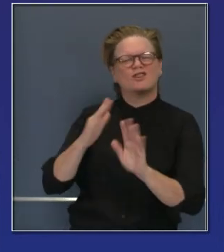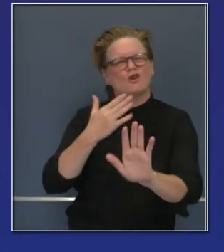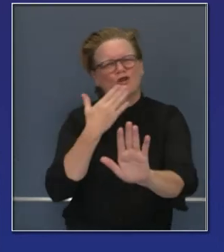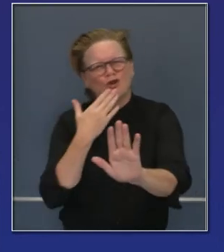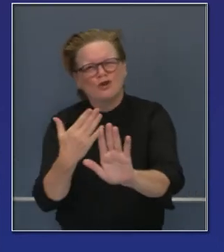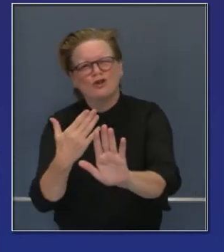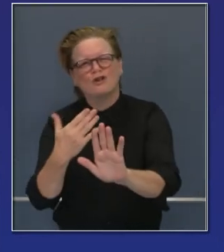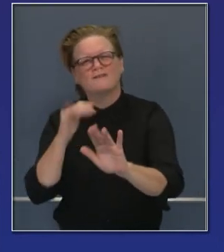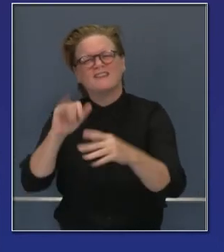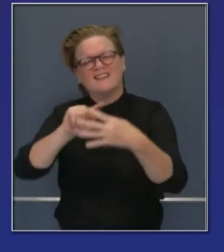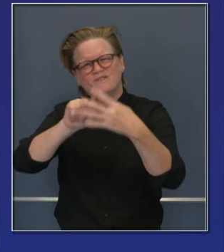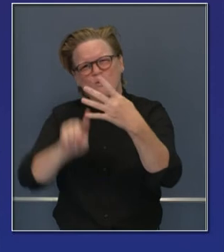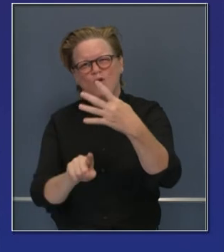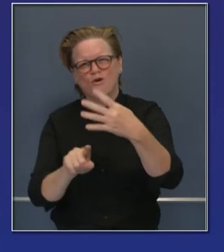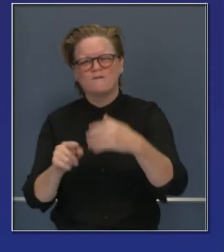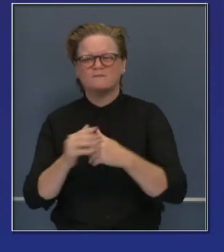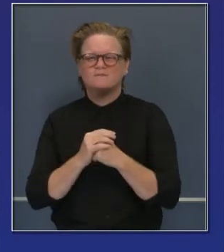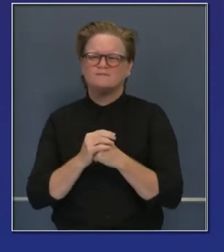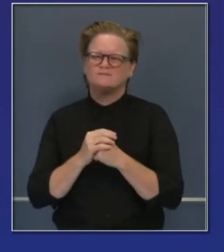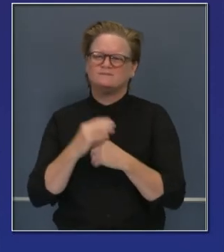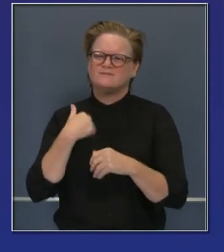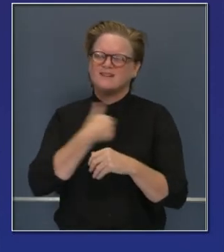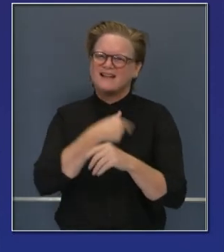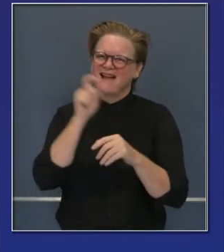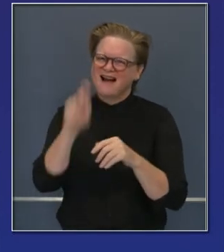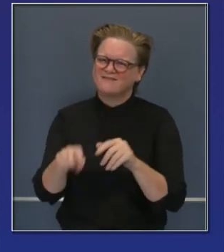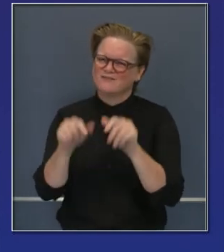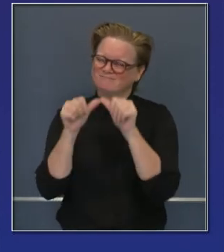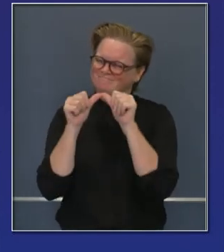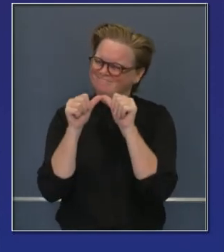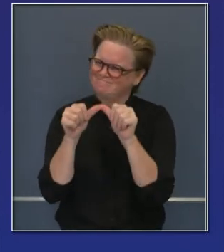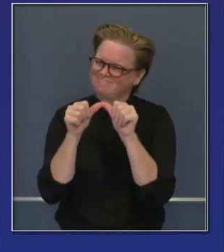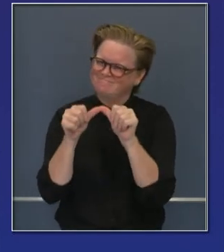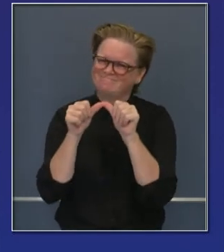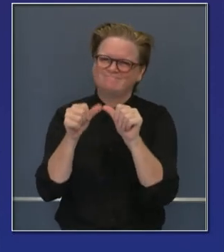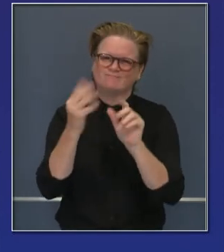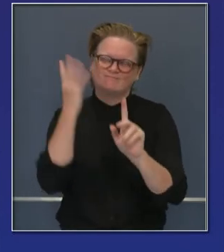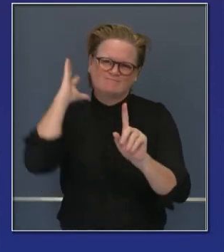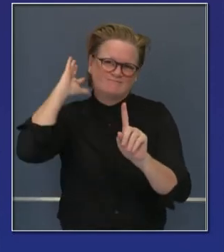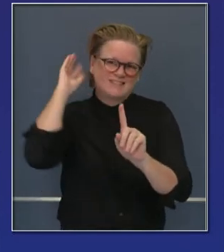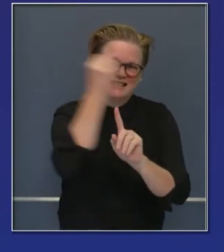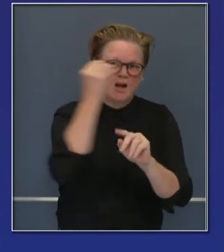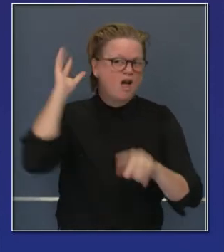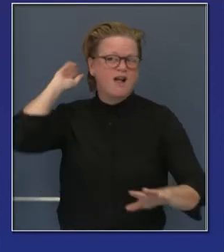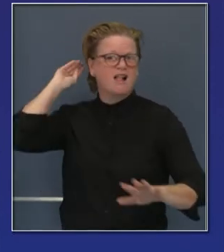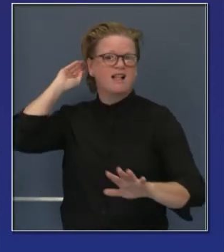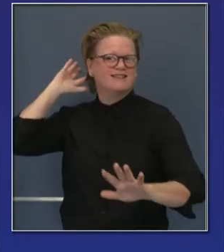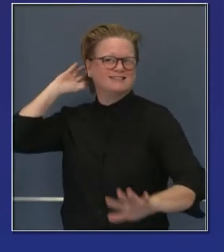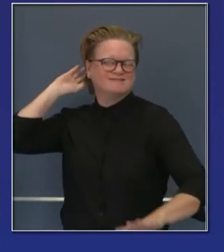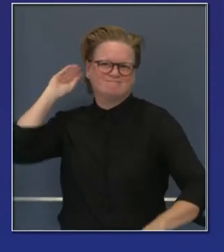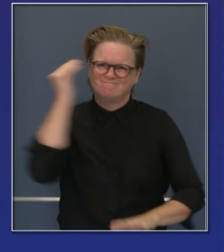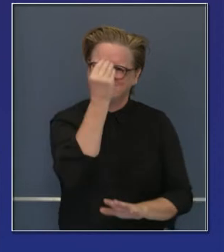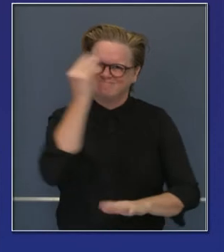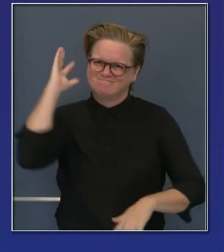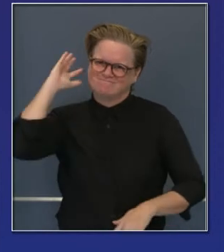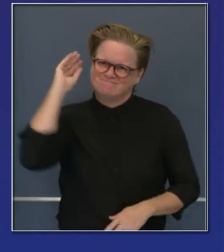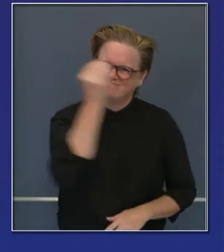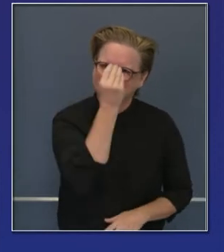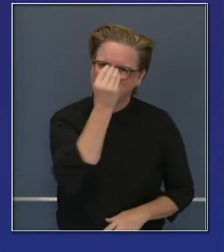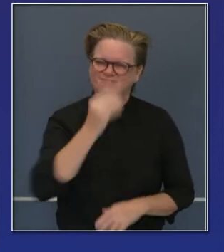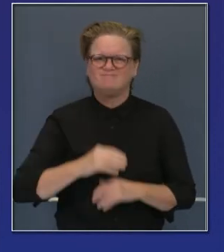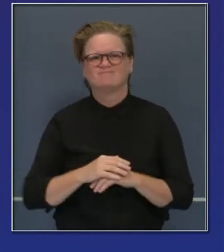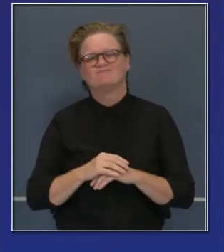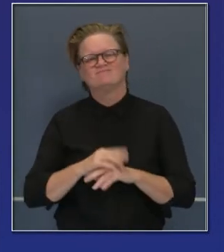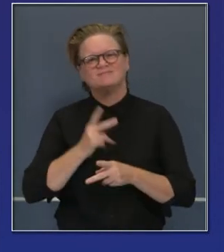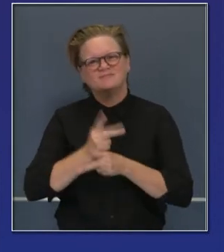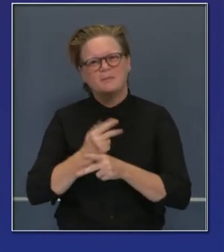Y una decisión que tomamos no solo en la mañana, sino decisión que tomamos durante el día. El distanciamiento físico, todo